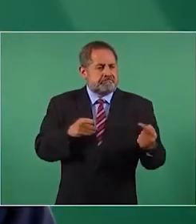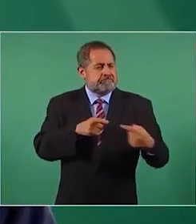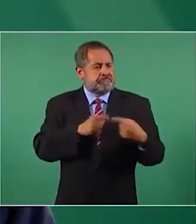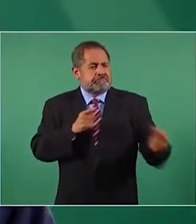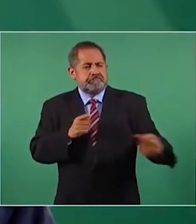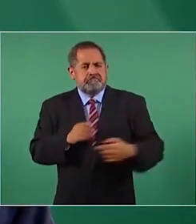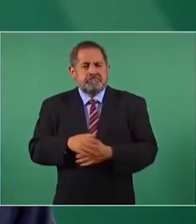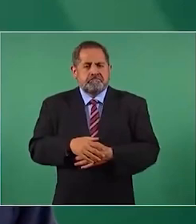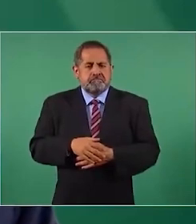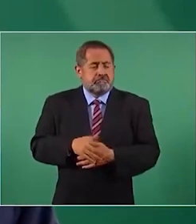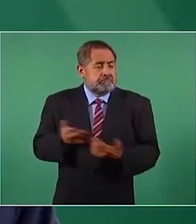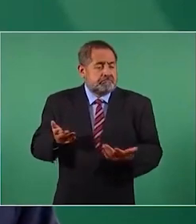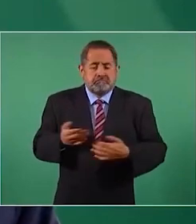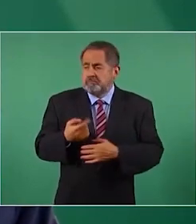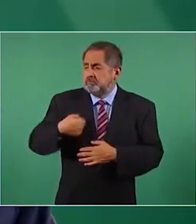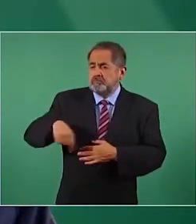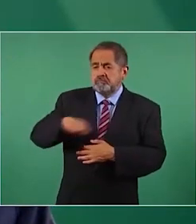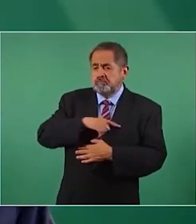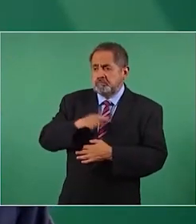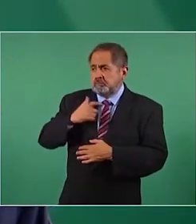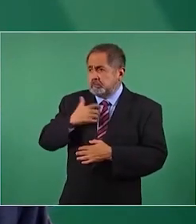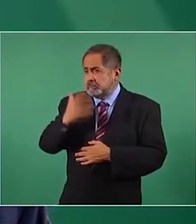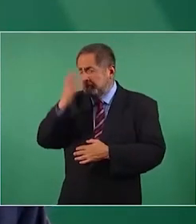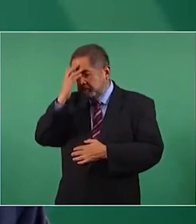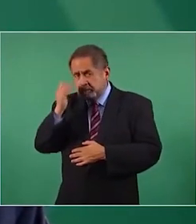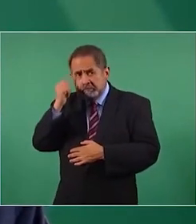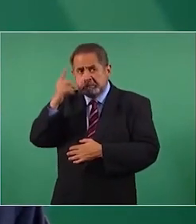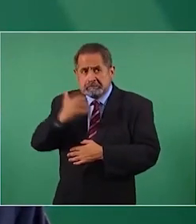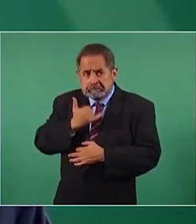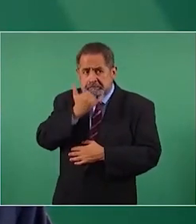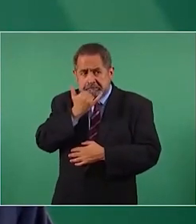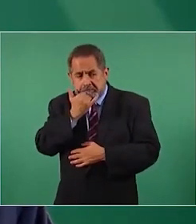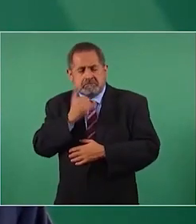no tenemos nada de qué avergonzarnos.